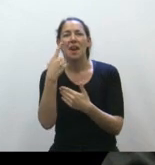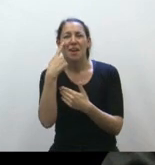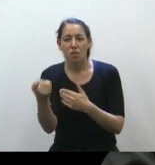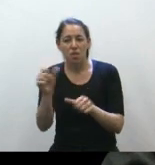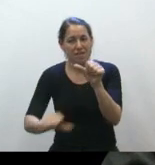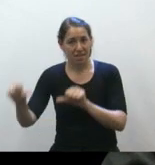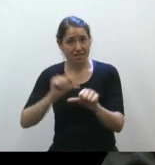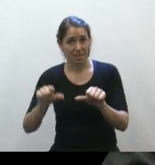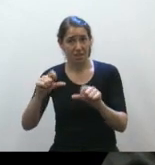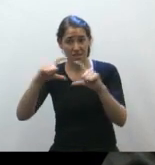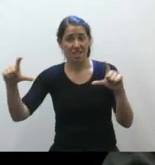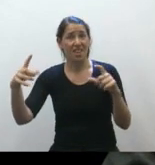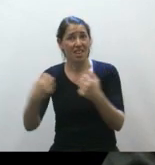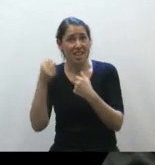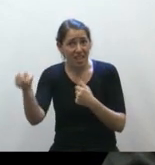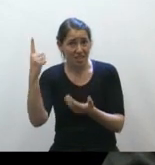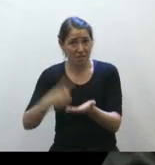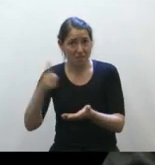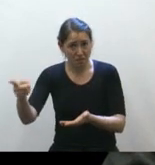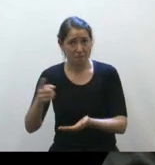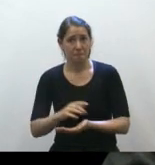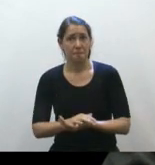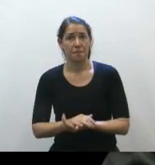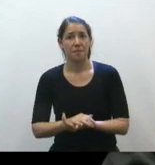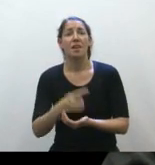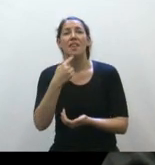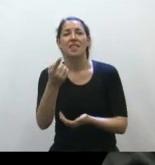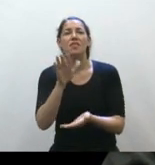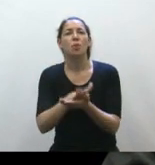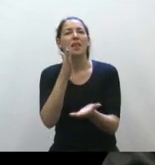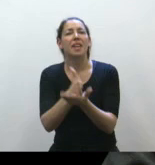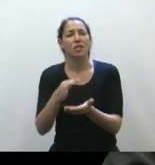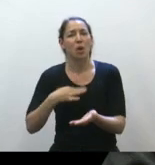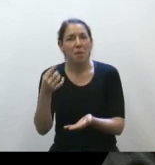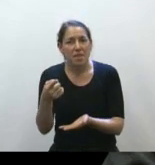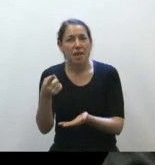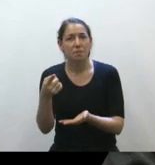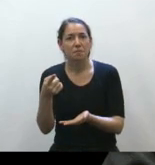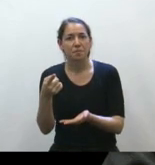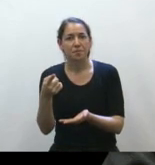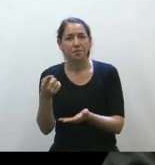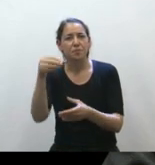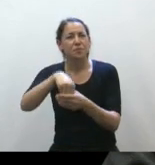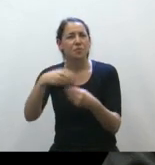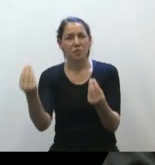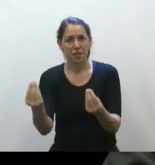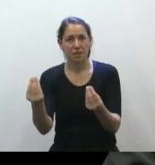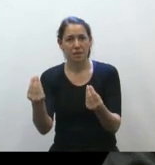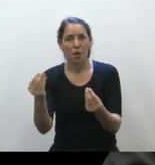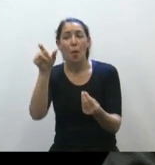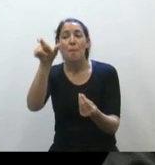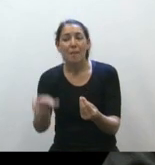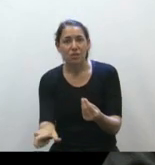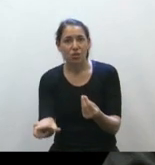de Artavia dice eso. Pero también dice, el derecho a la vida presupone que ninguna persona